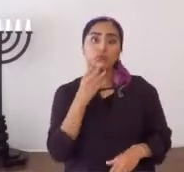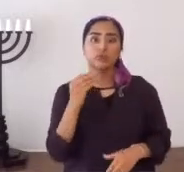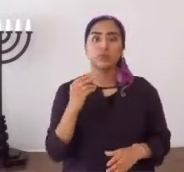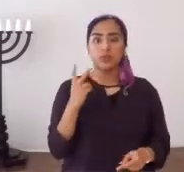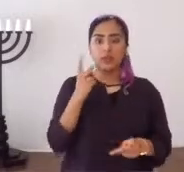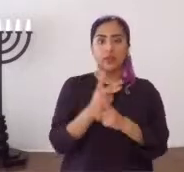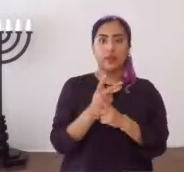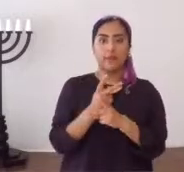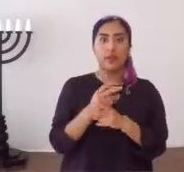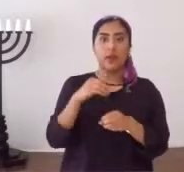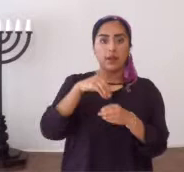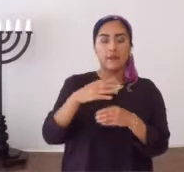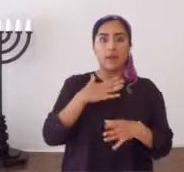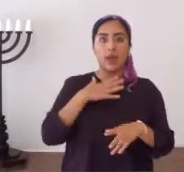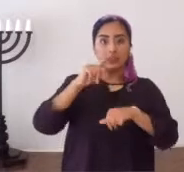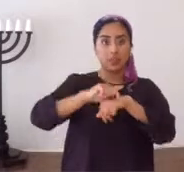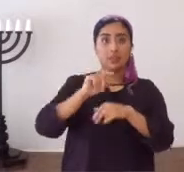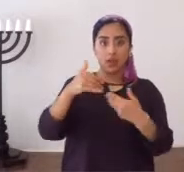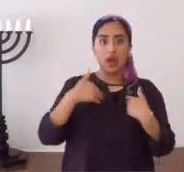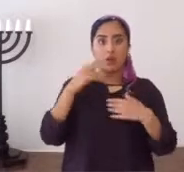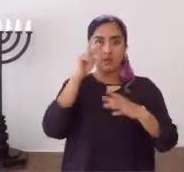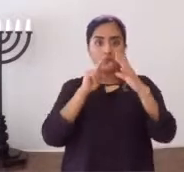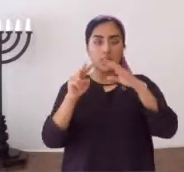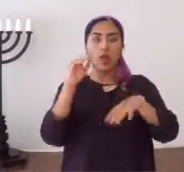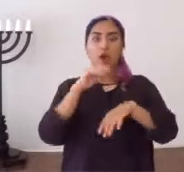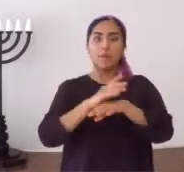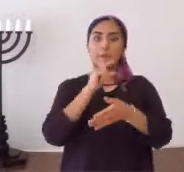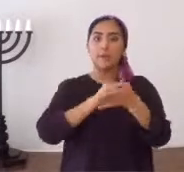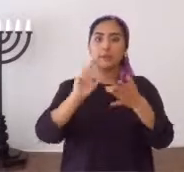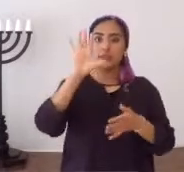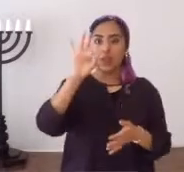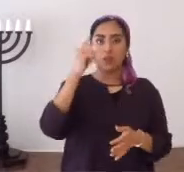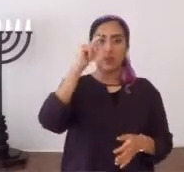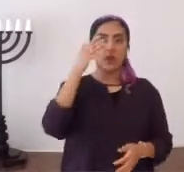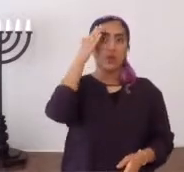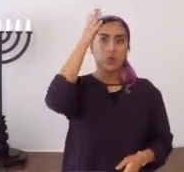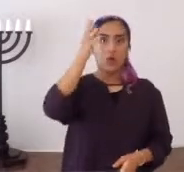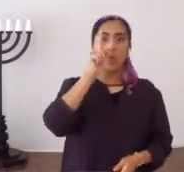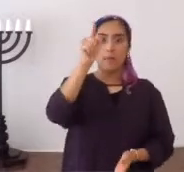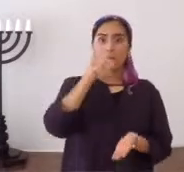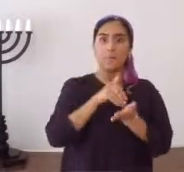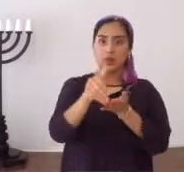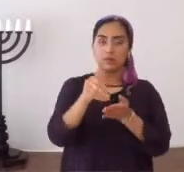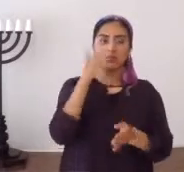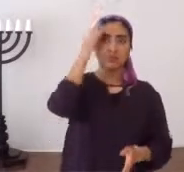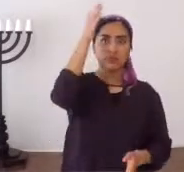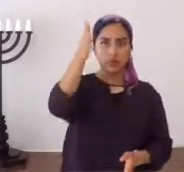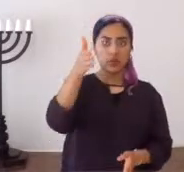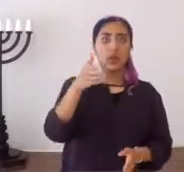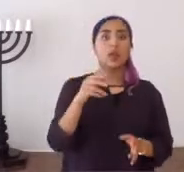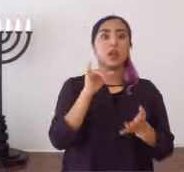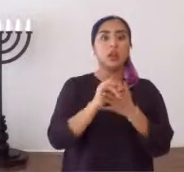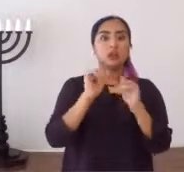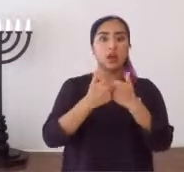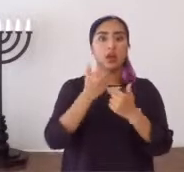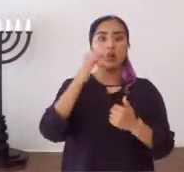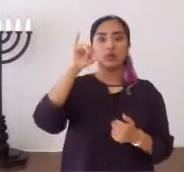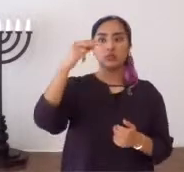habéis puesto extranjeros, como guardas de las ordenanzas, en mi santuario, y esto es una profecía, la del verso 9, para el milenio,